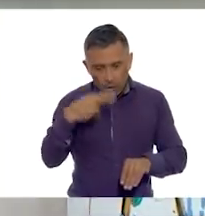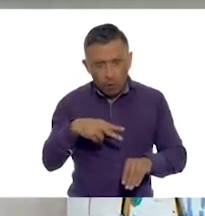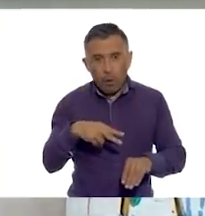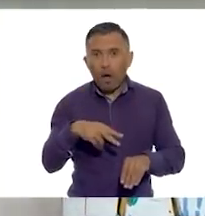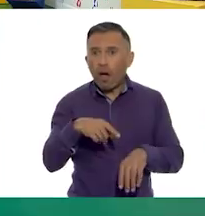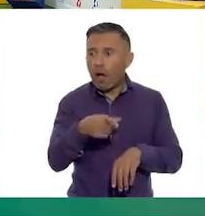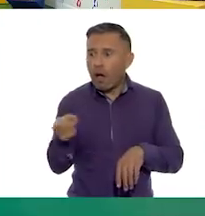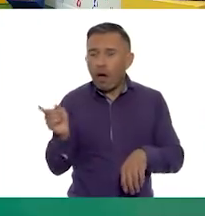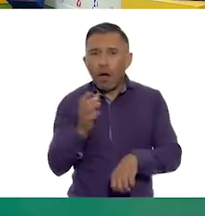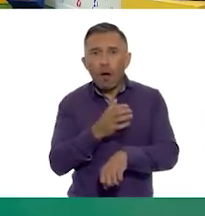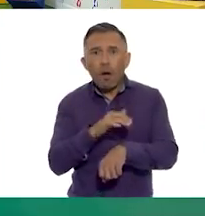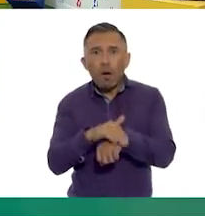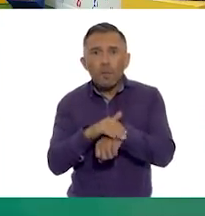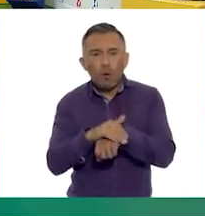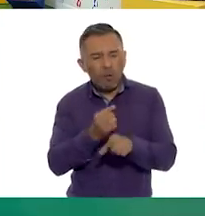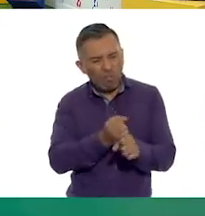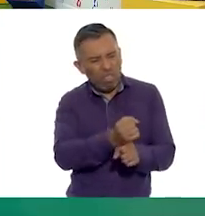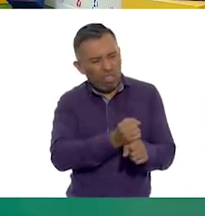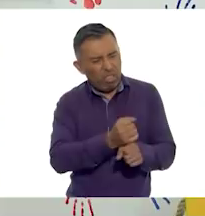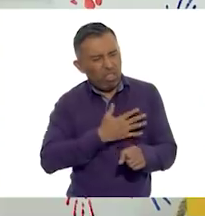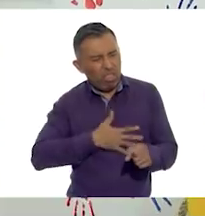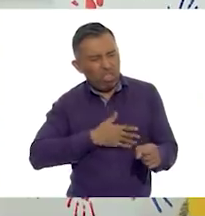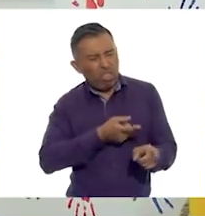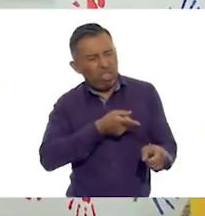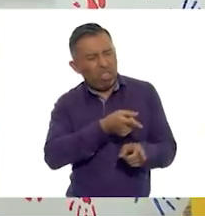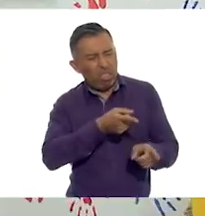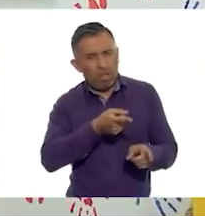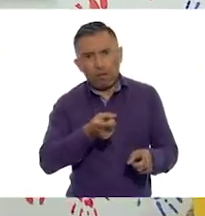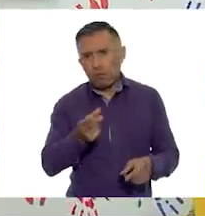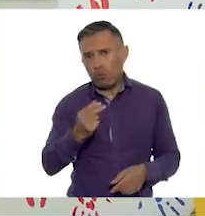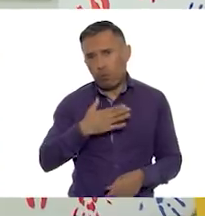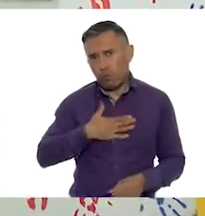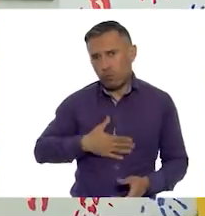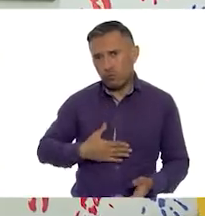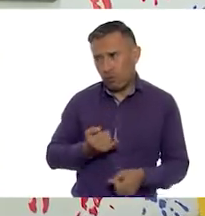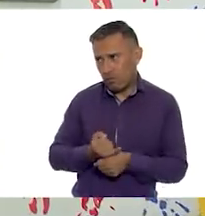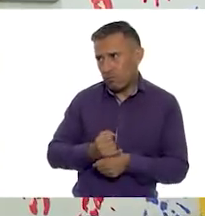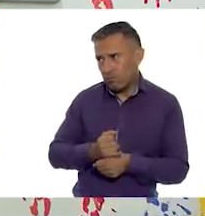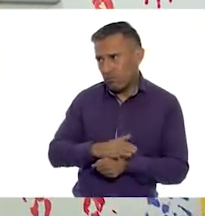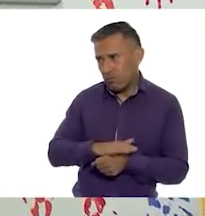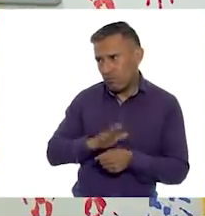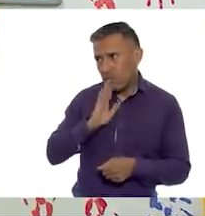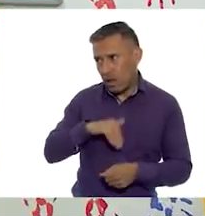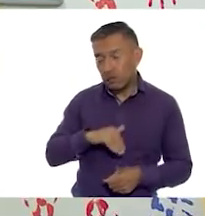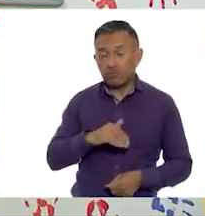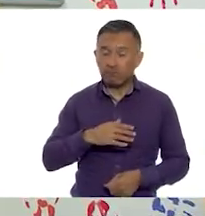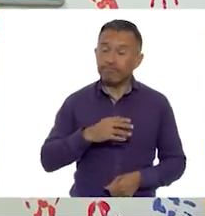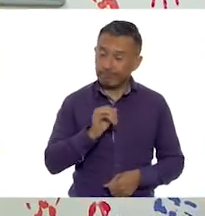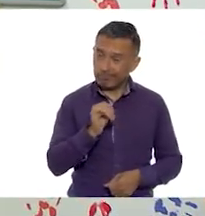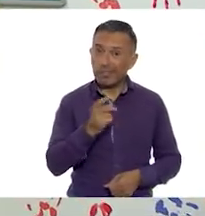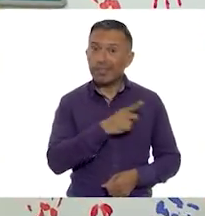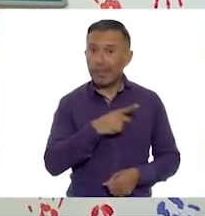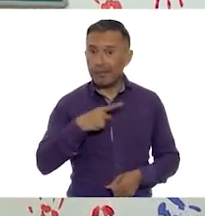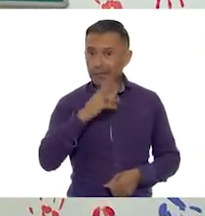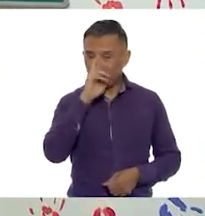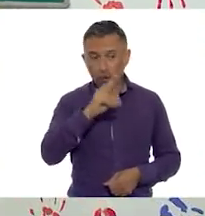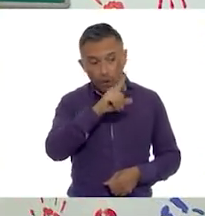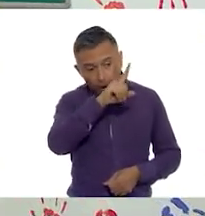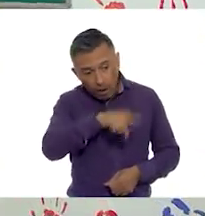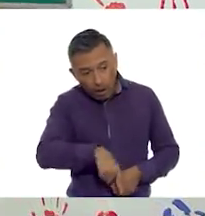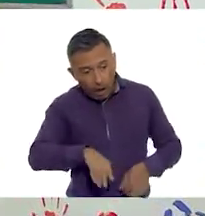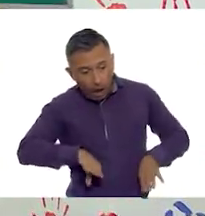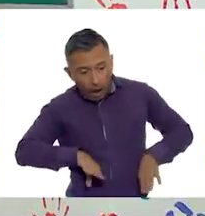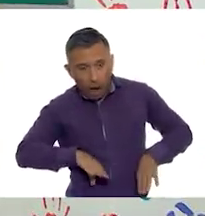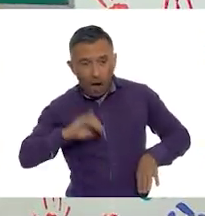Claro, Miranda tiene derecho a ser respetada, sin importar su apariencia física, y no es